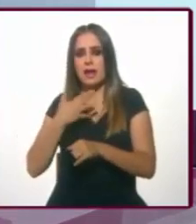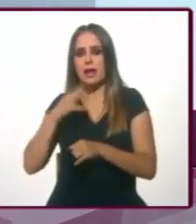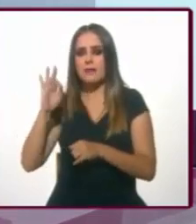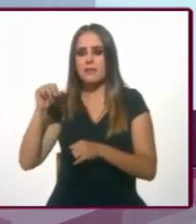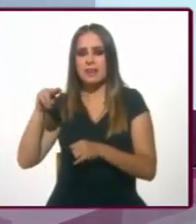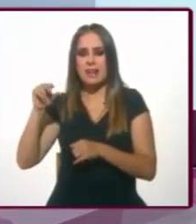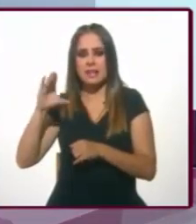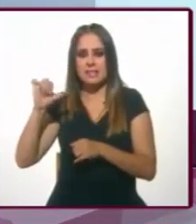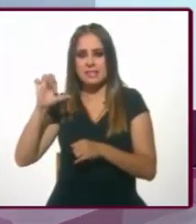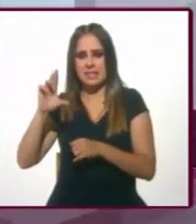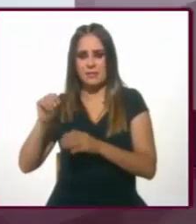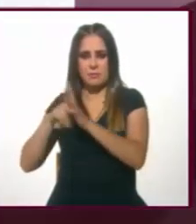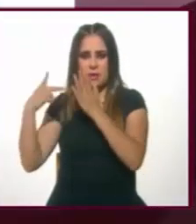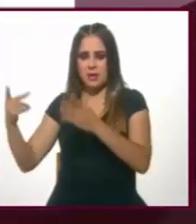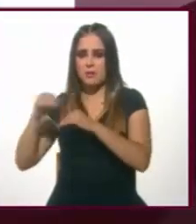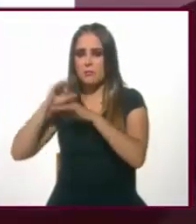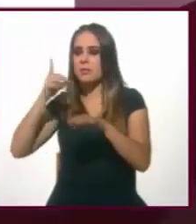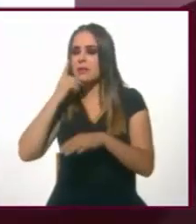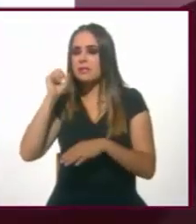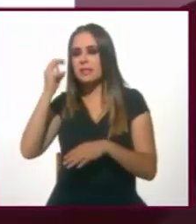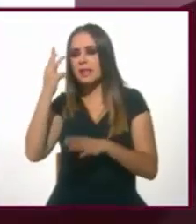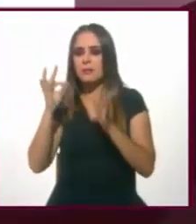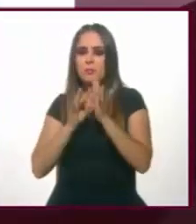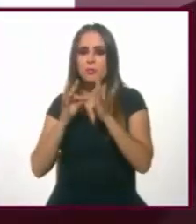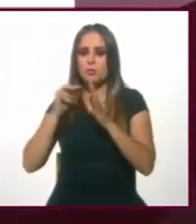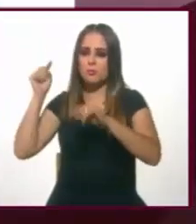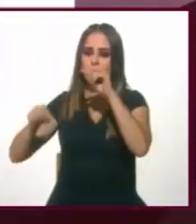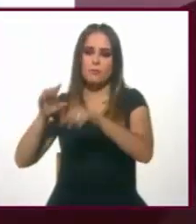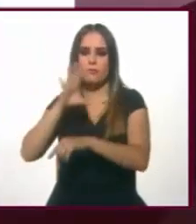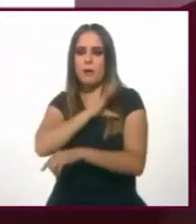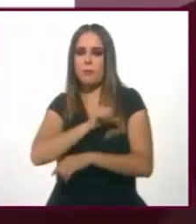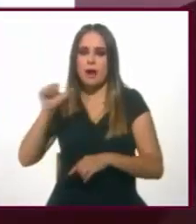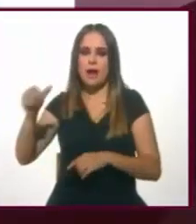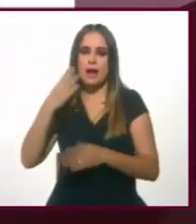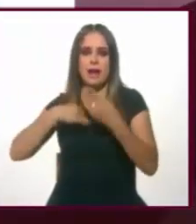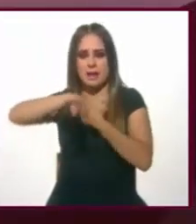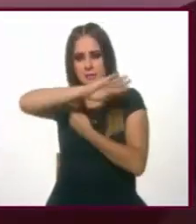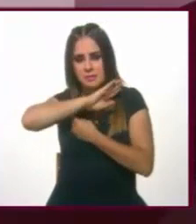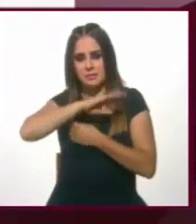financiero, 65 y 63 puntos. Siguiente gráfico,